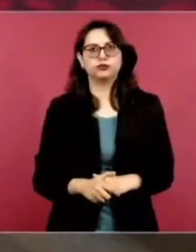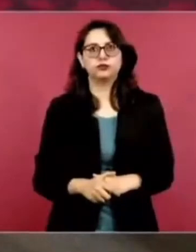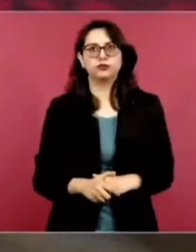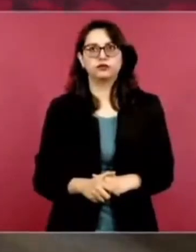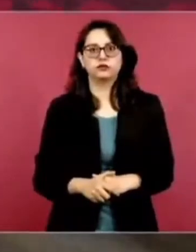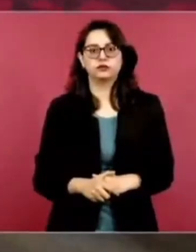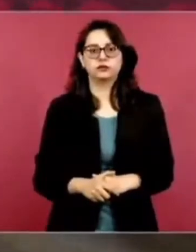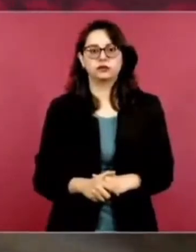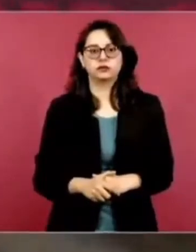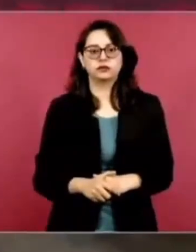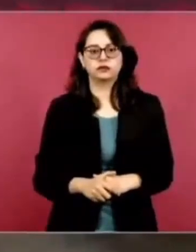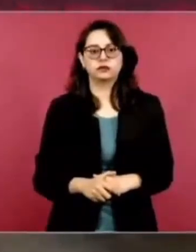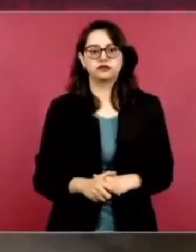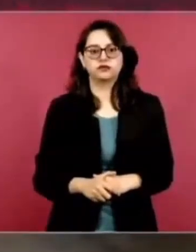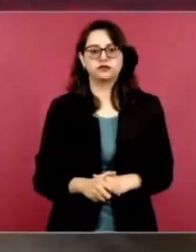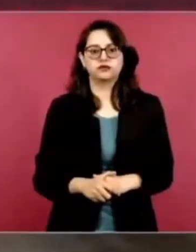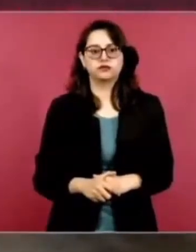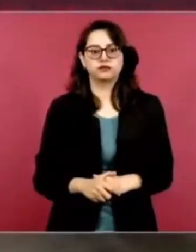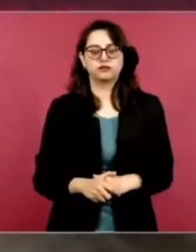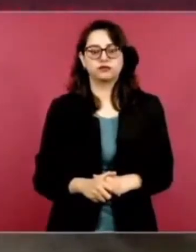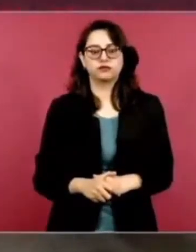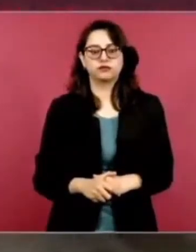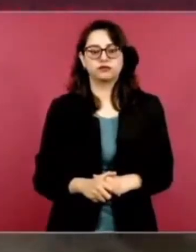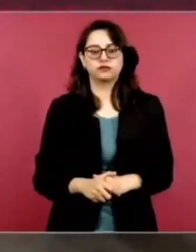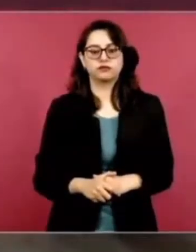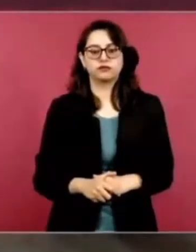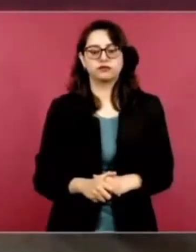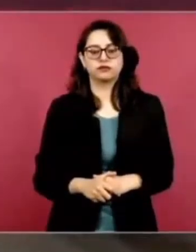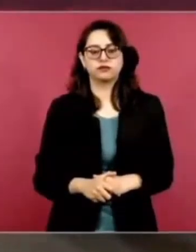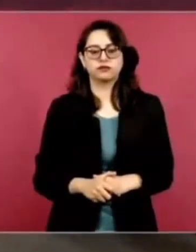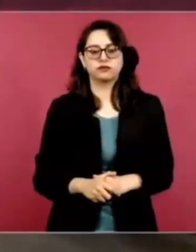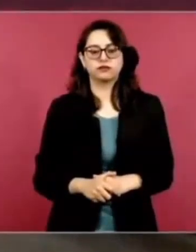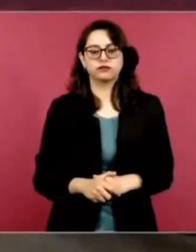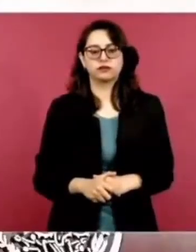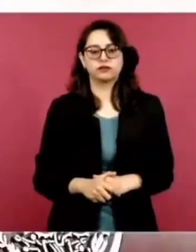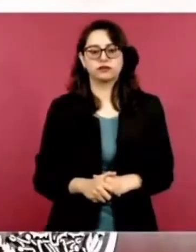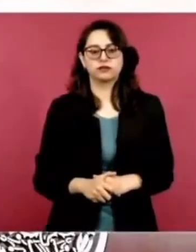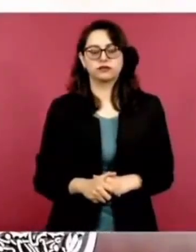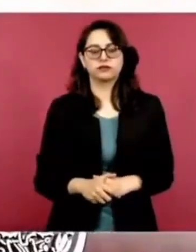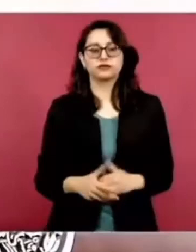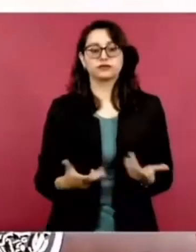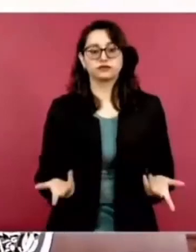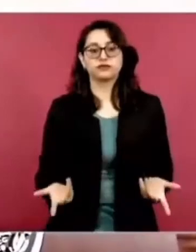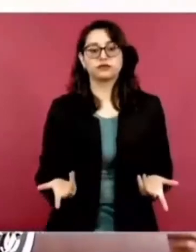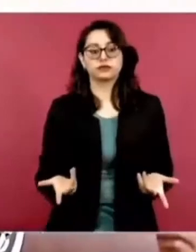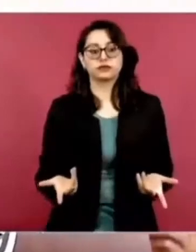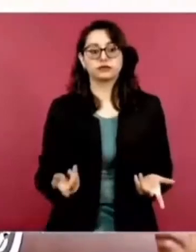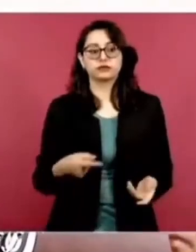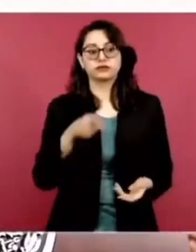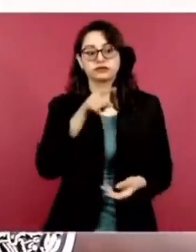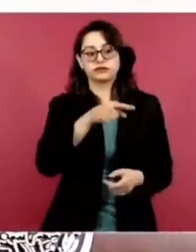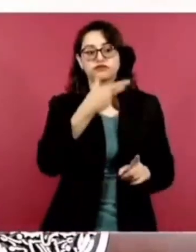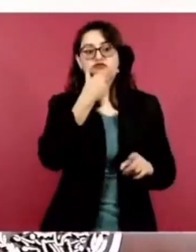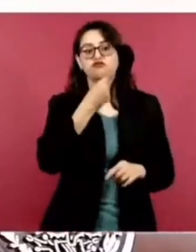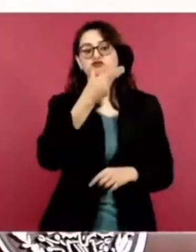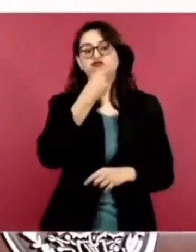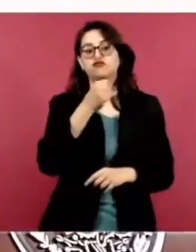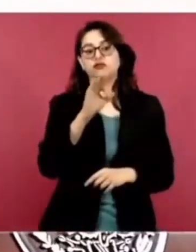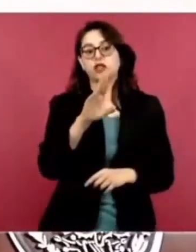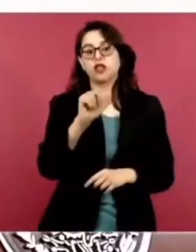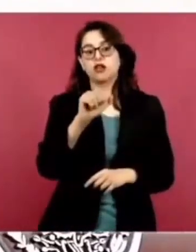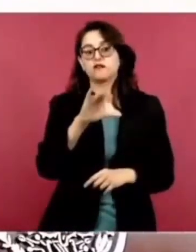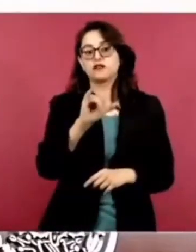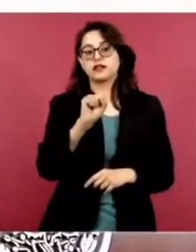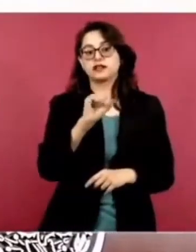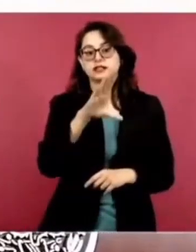iba a quemar a... Los... Sí, los de Morena. Nos iba a quemar en la